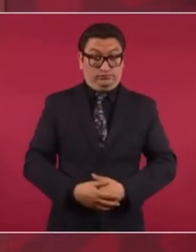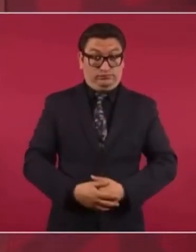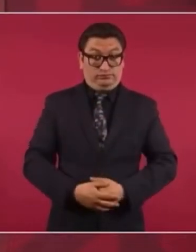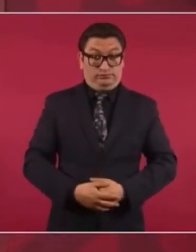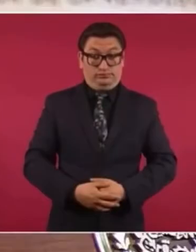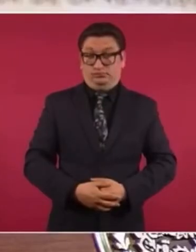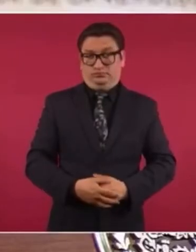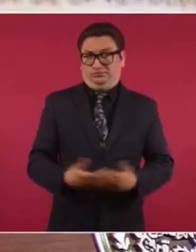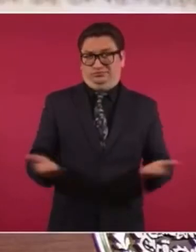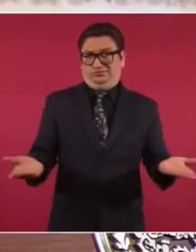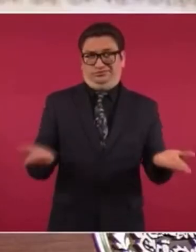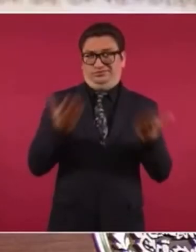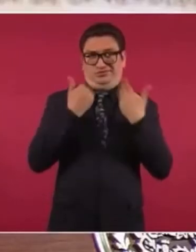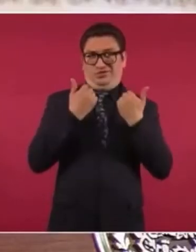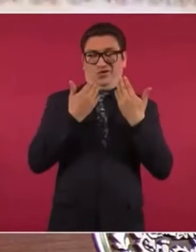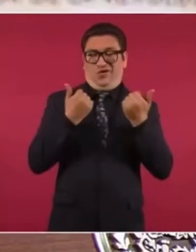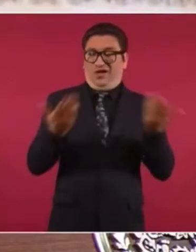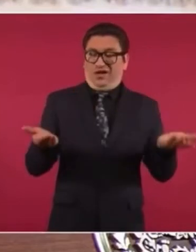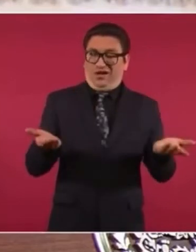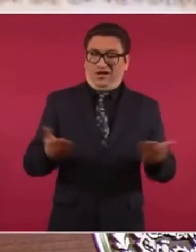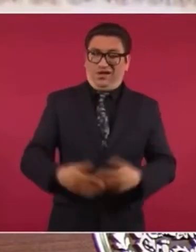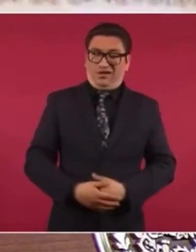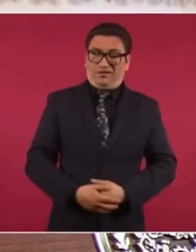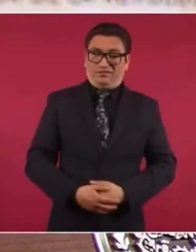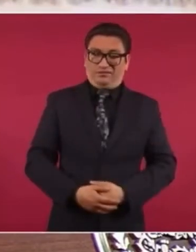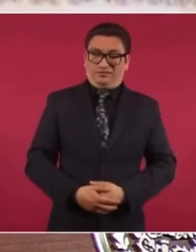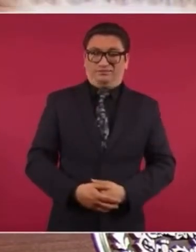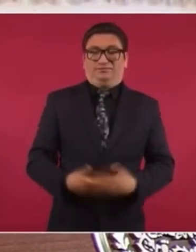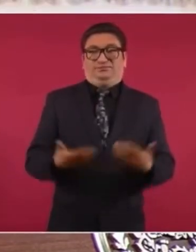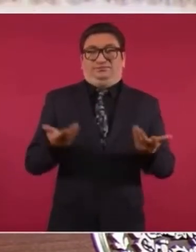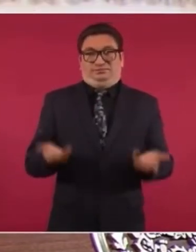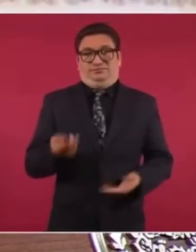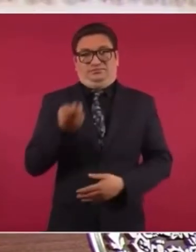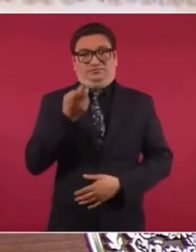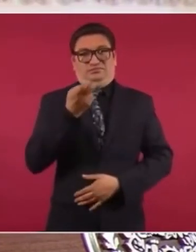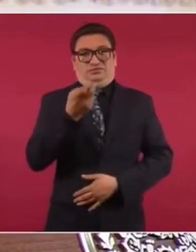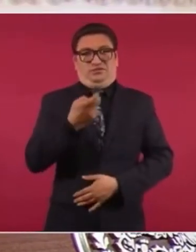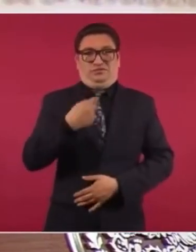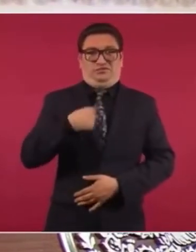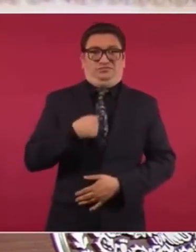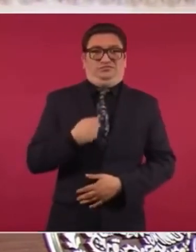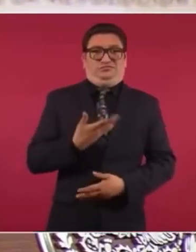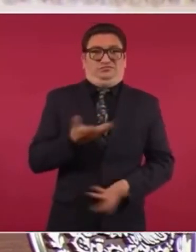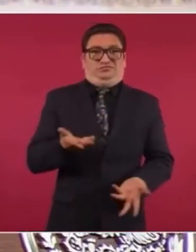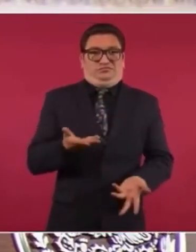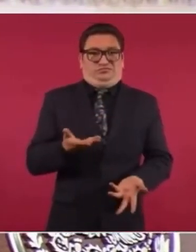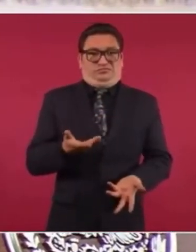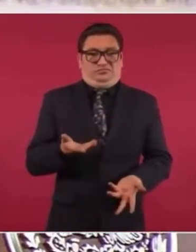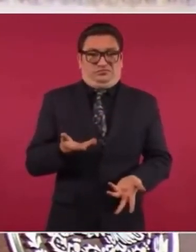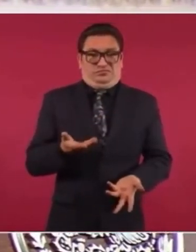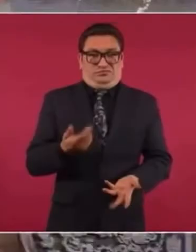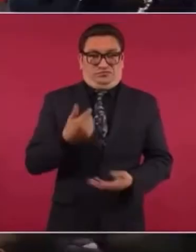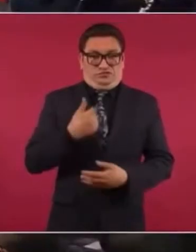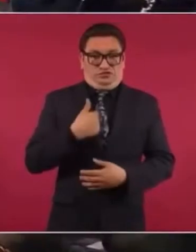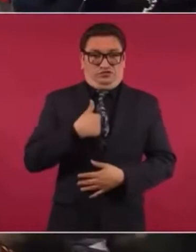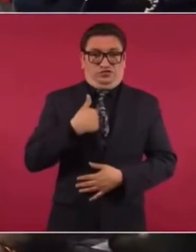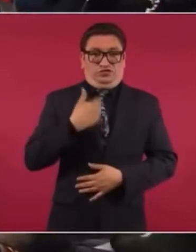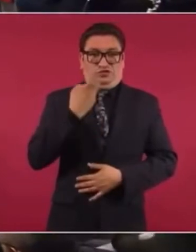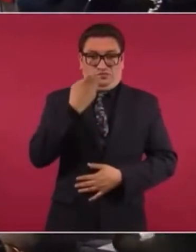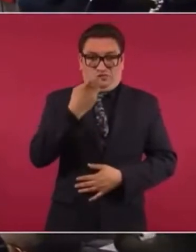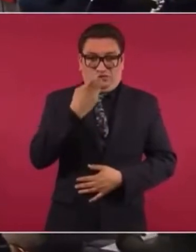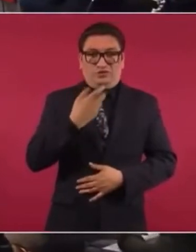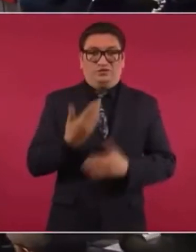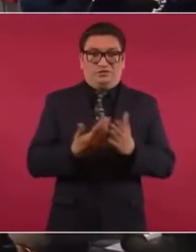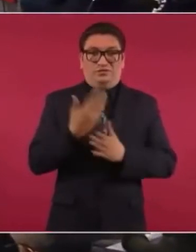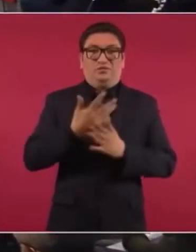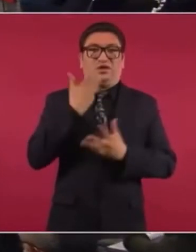No hay. Por eso tengo hasta ganas de hacer la mañanera los